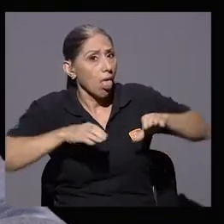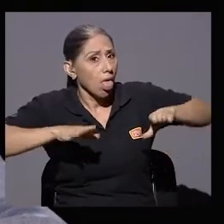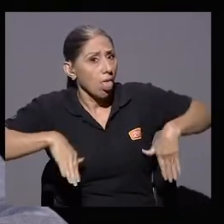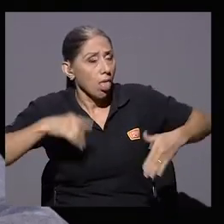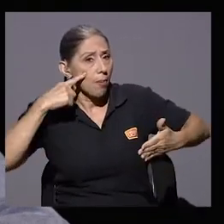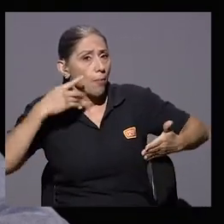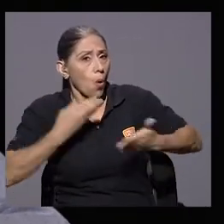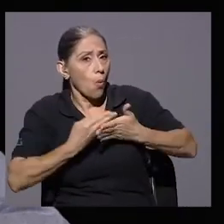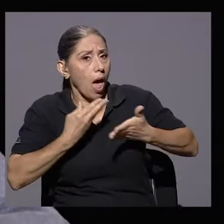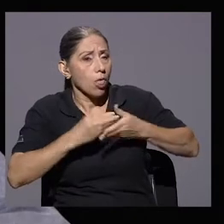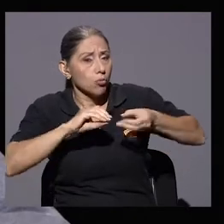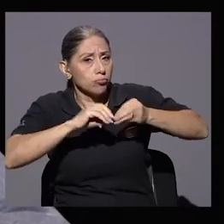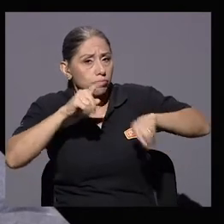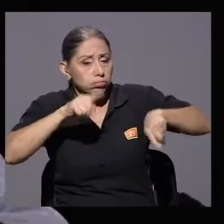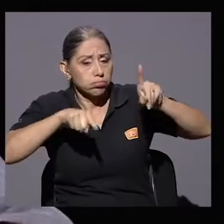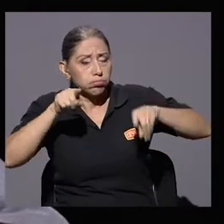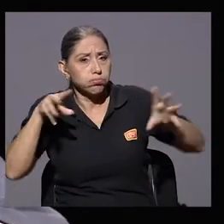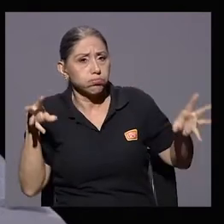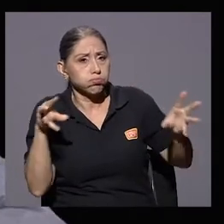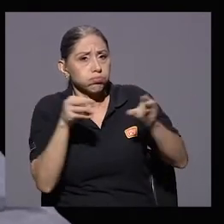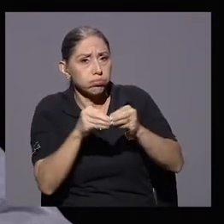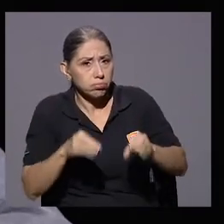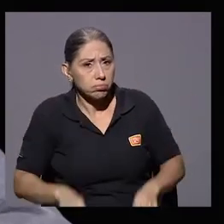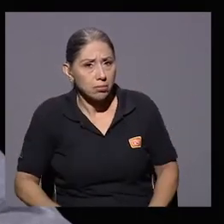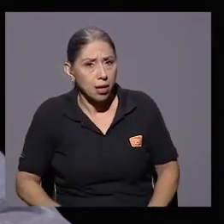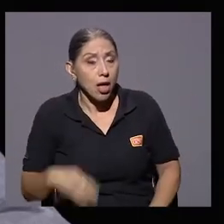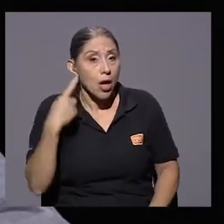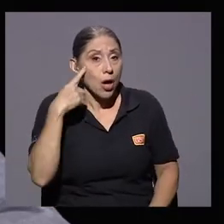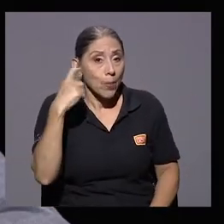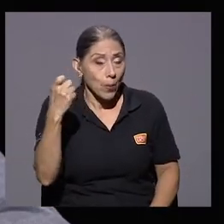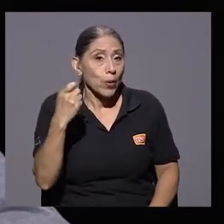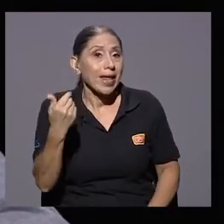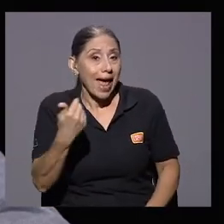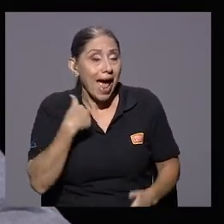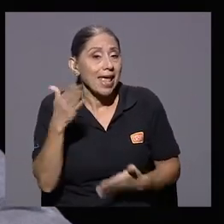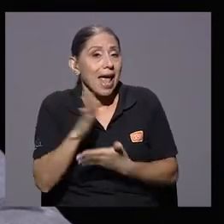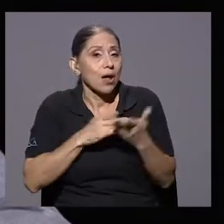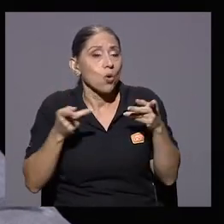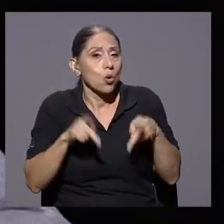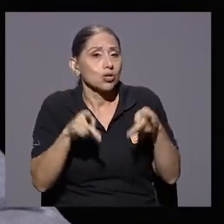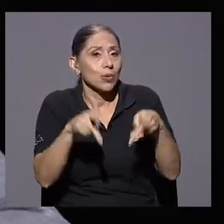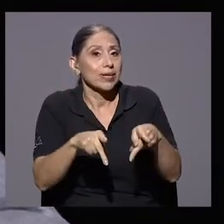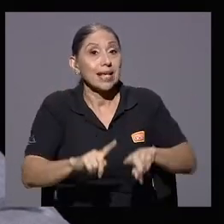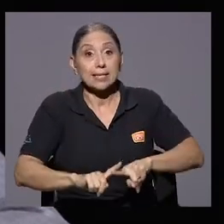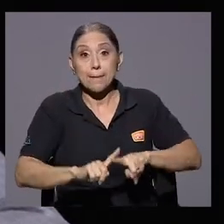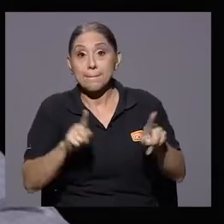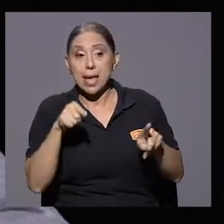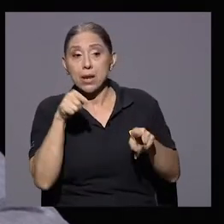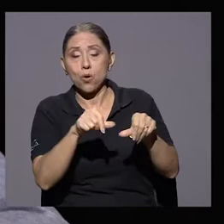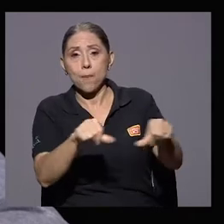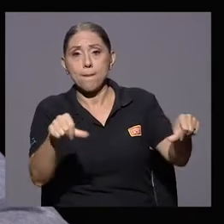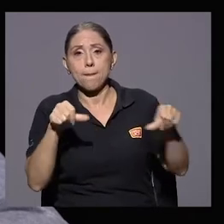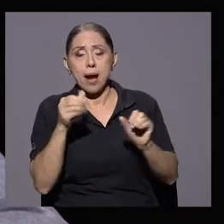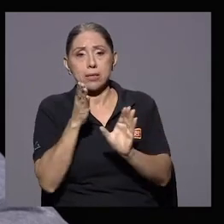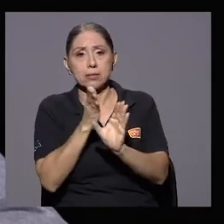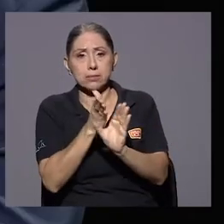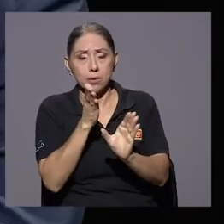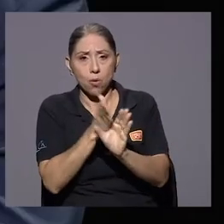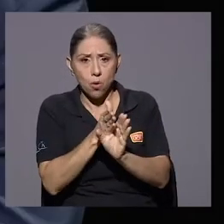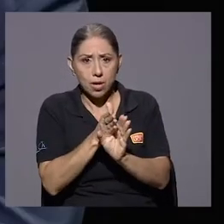porque hay consecuencias que nosotros ahora vamos a tener la oportunidad de conversar, pero la parte psicológica del día a día,